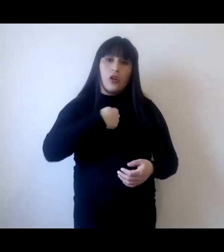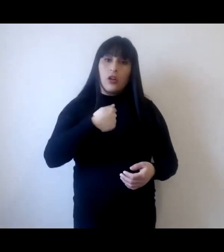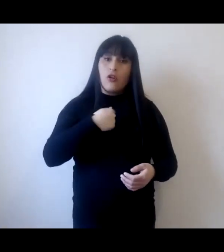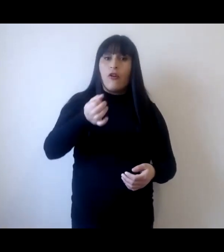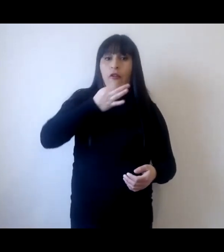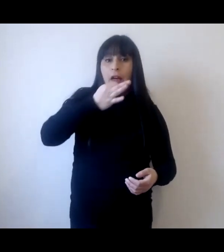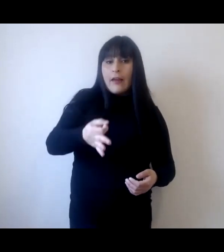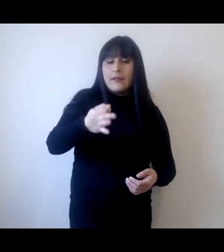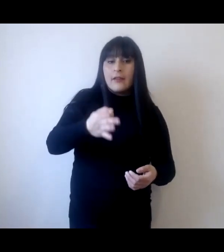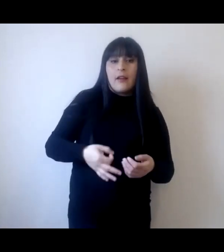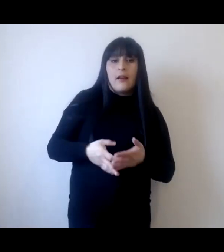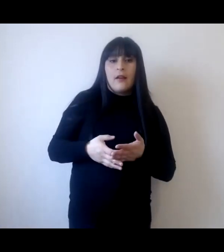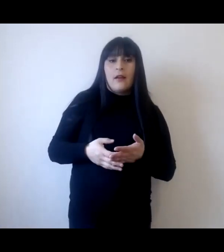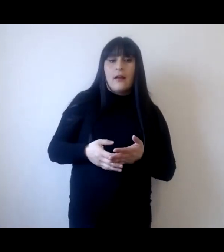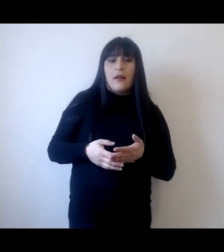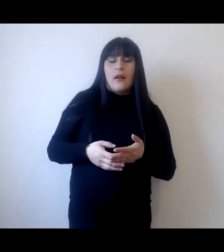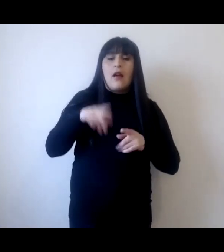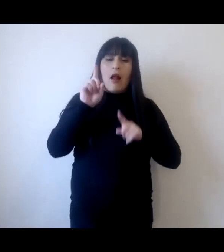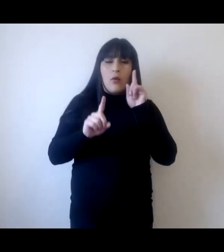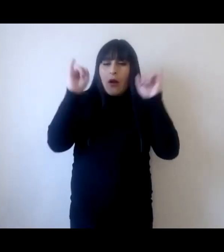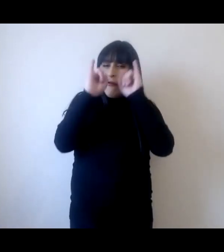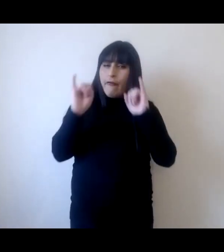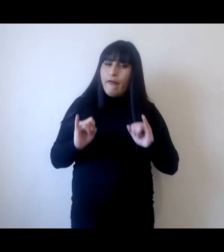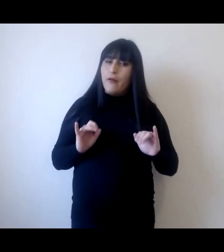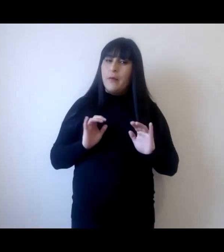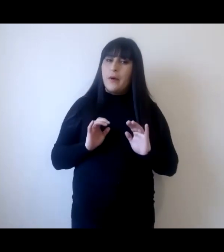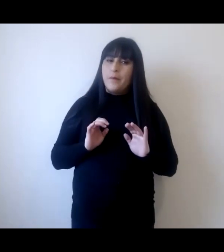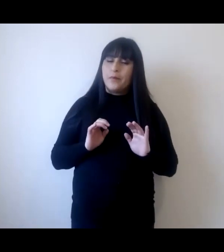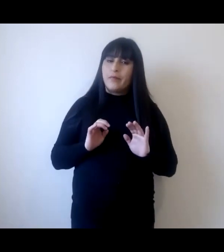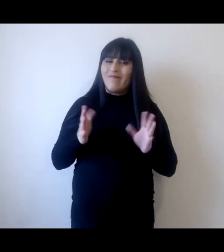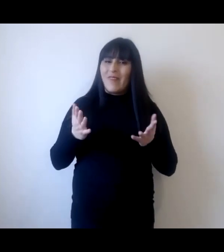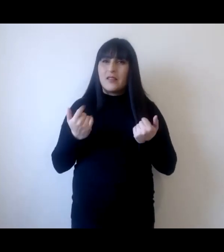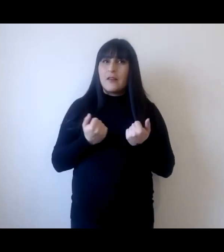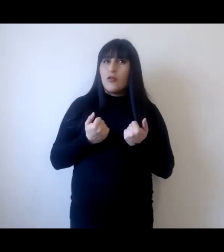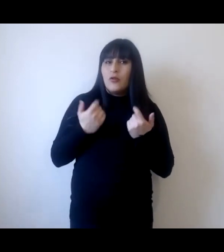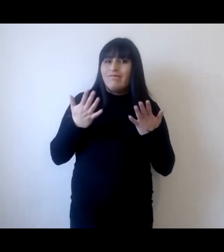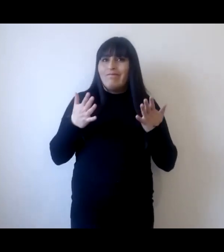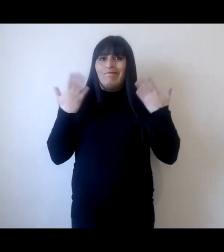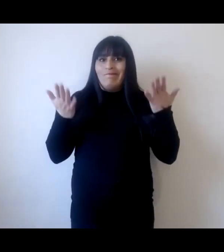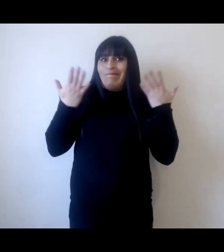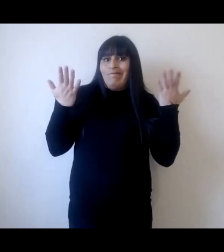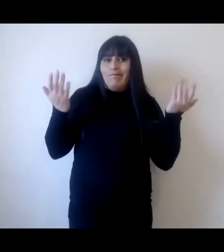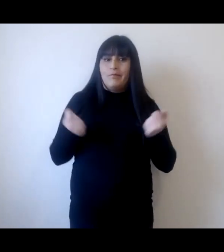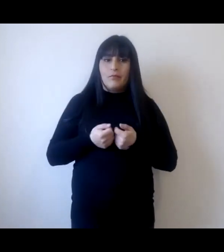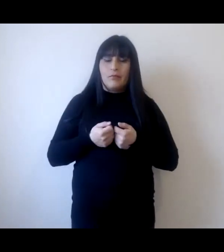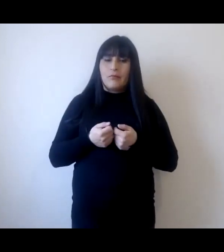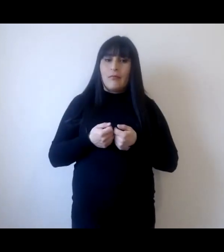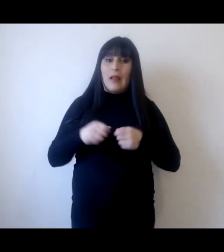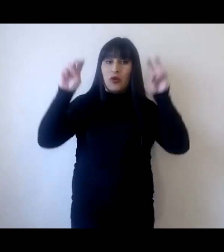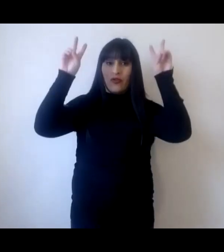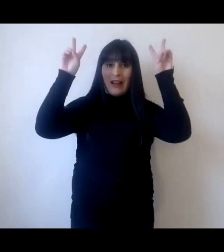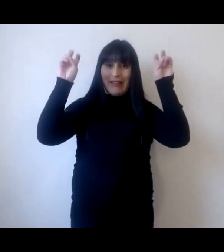en cierta medida, en alguna medida va a ser provocador. De hecho, el propio título de la